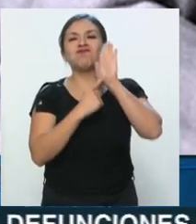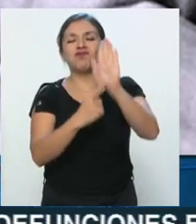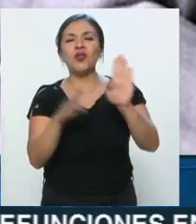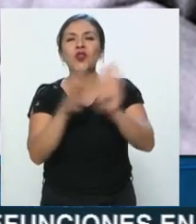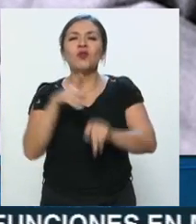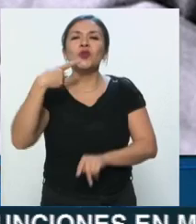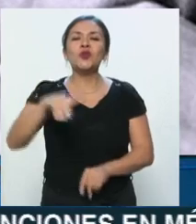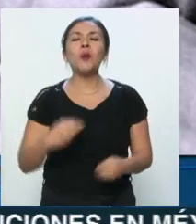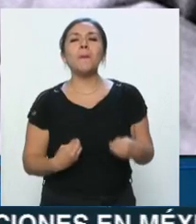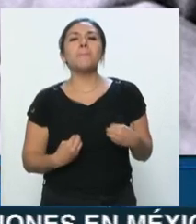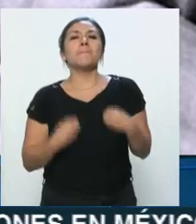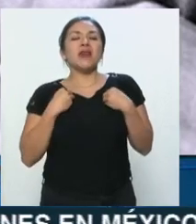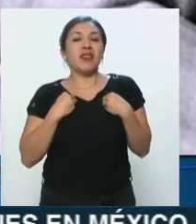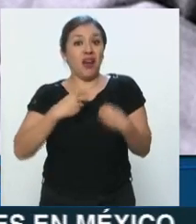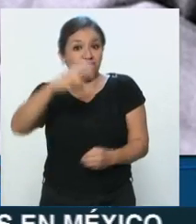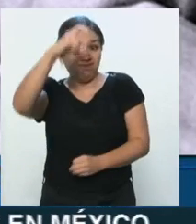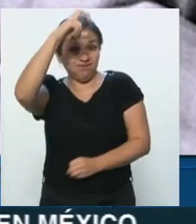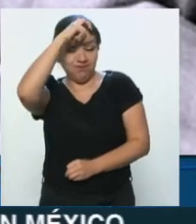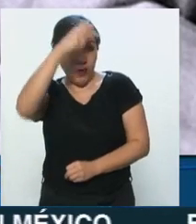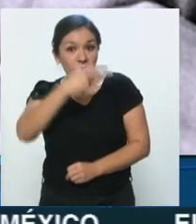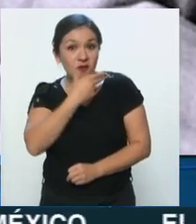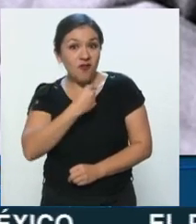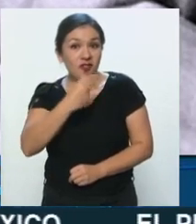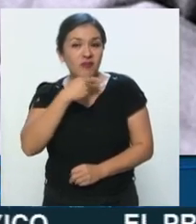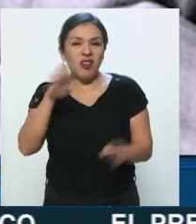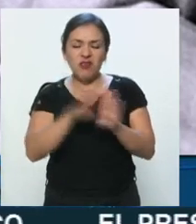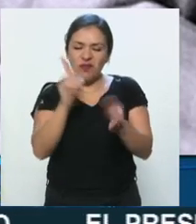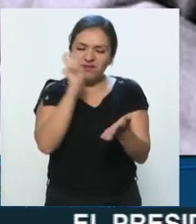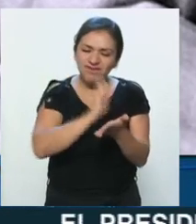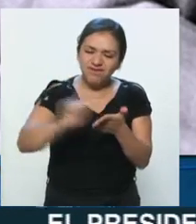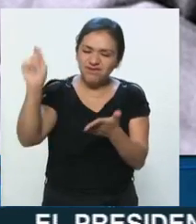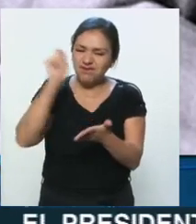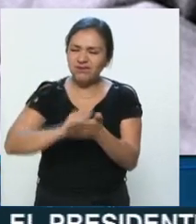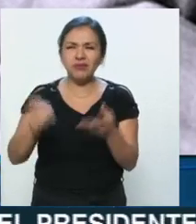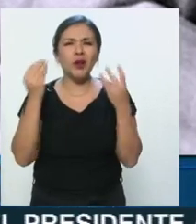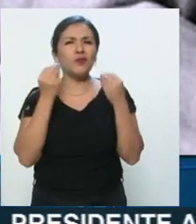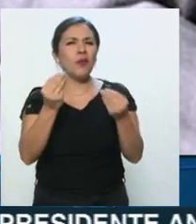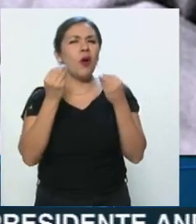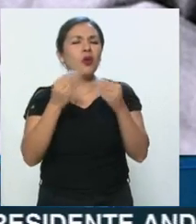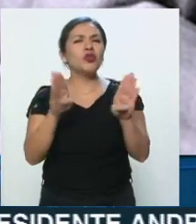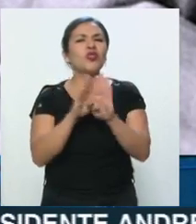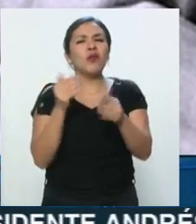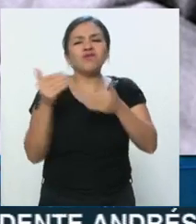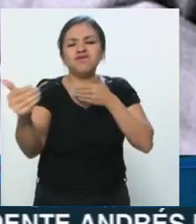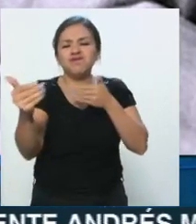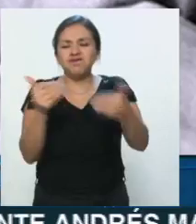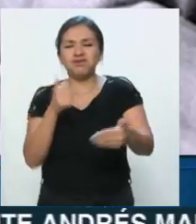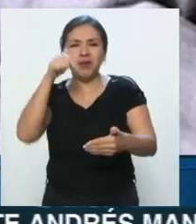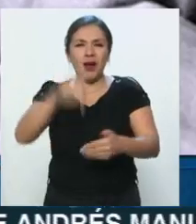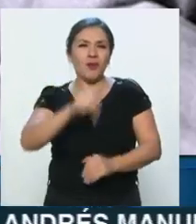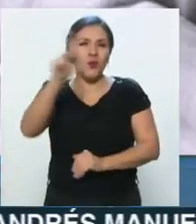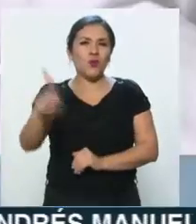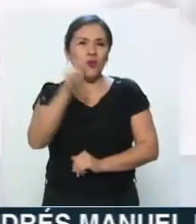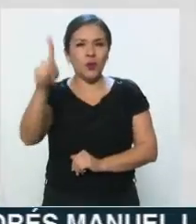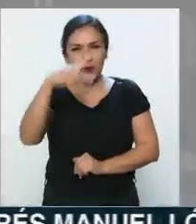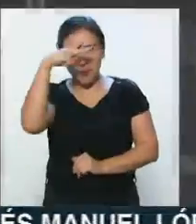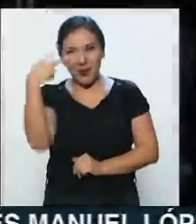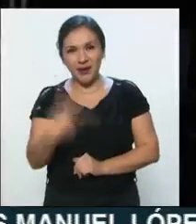a la trayectoria del genio que dejó en letras los grandes, pero grandísimos contrastes que vive el pueblo. Vamos a ver.